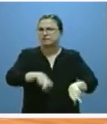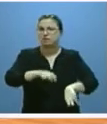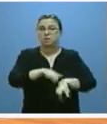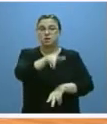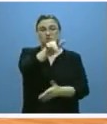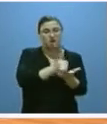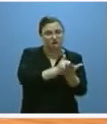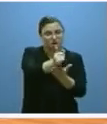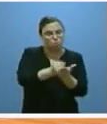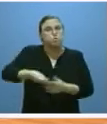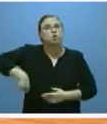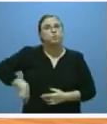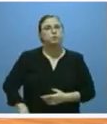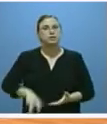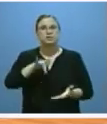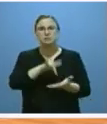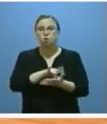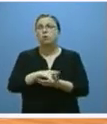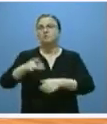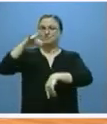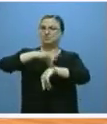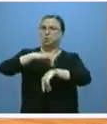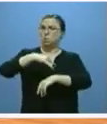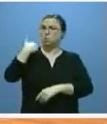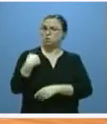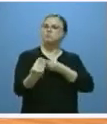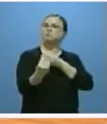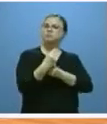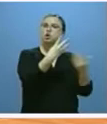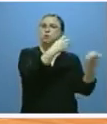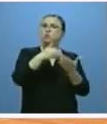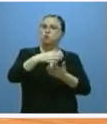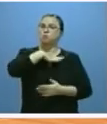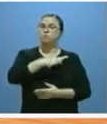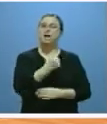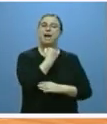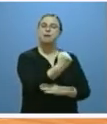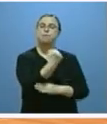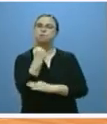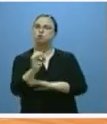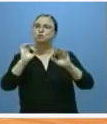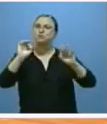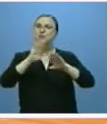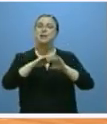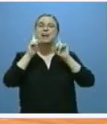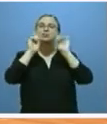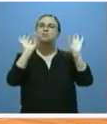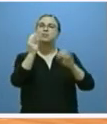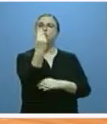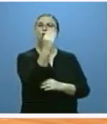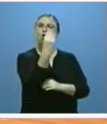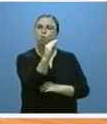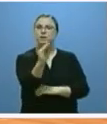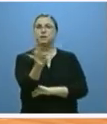los agricultores y ganaderos profesionales que tengan suscrito un seguro agrario con apoyos especialmente intensos para jóvenes agricultores y